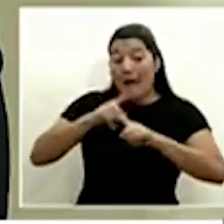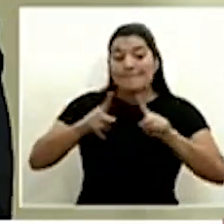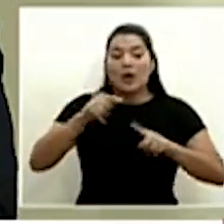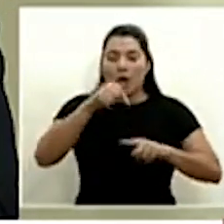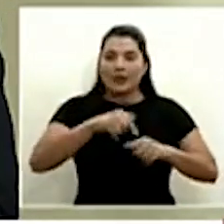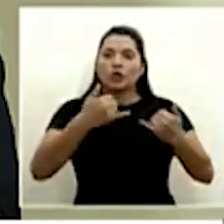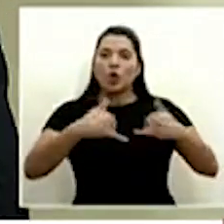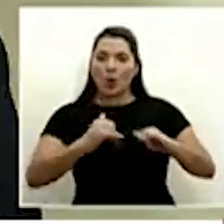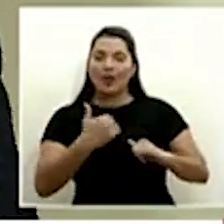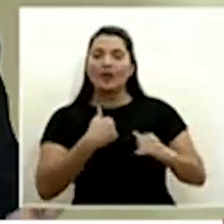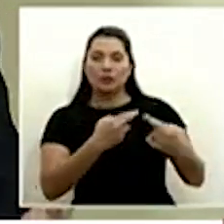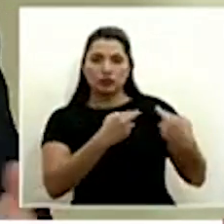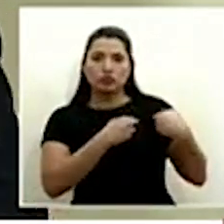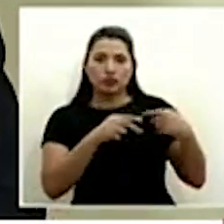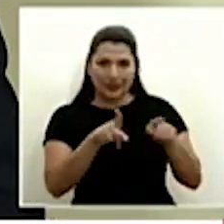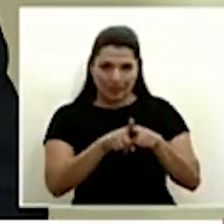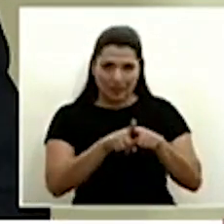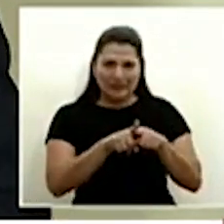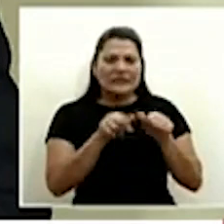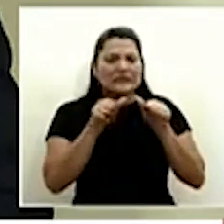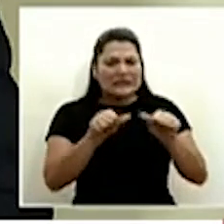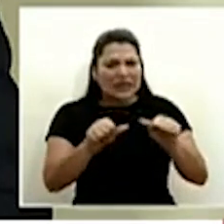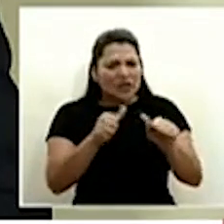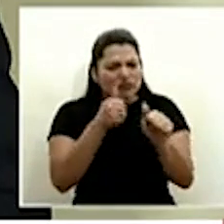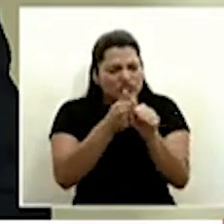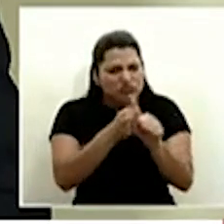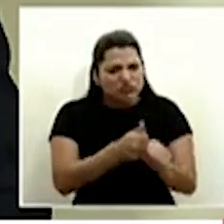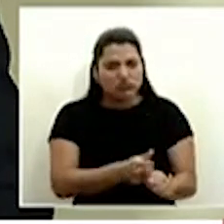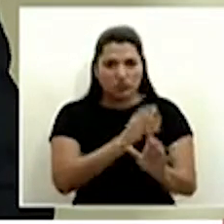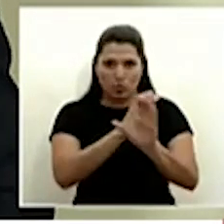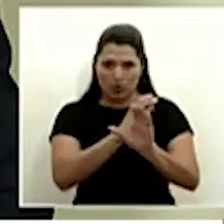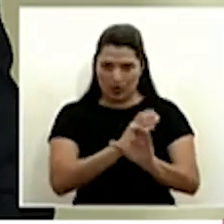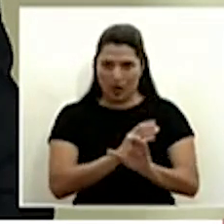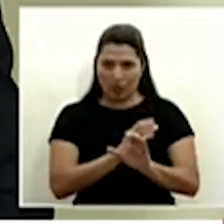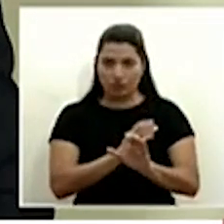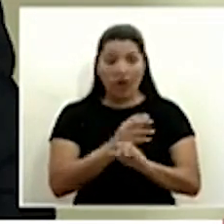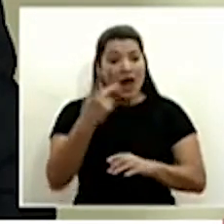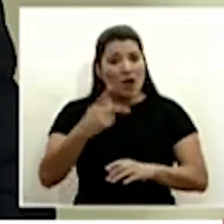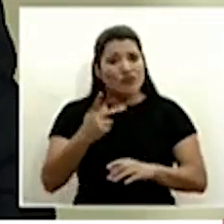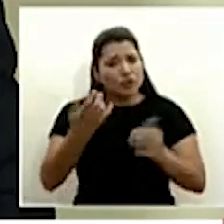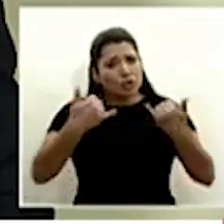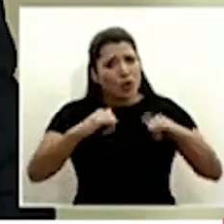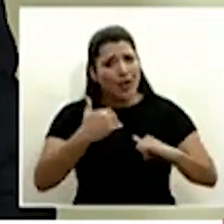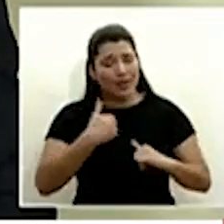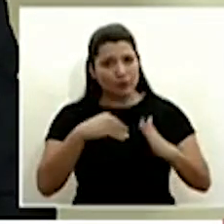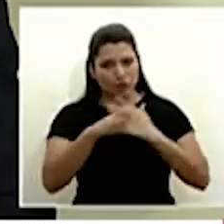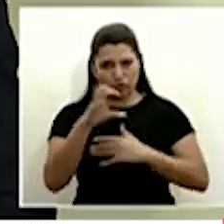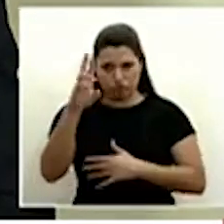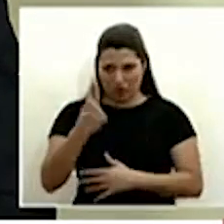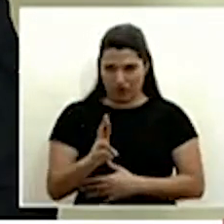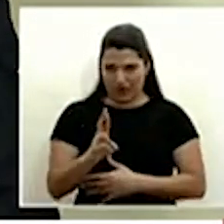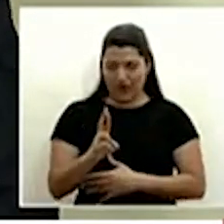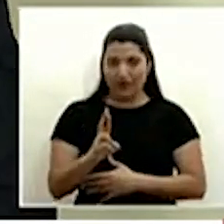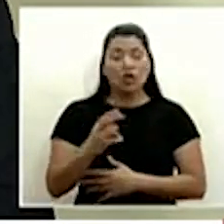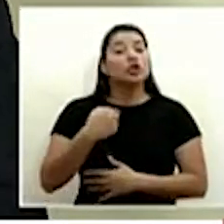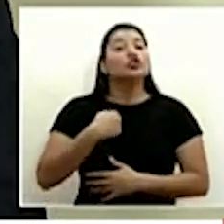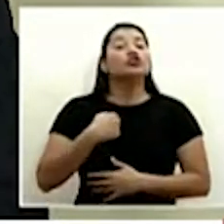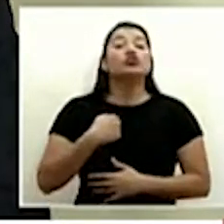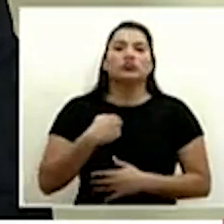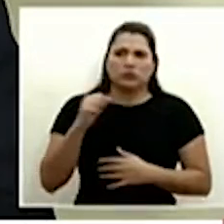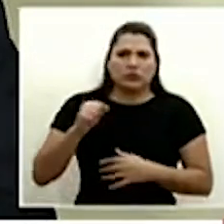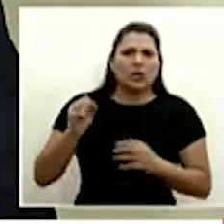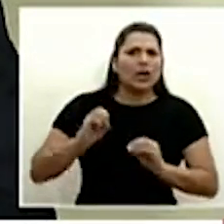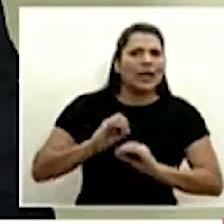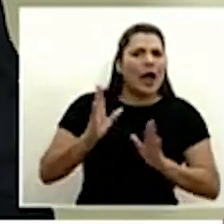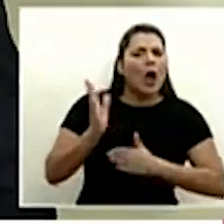no se ha extendido justamente no ha logrado consolidarse en una transmisión comunitaria pero el riesgo existe porque yo no quiero tampoco aquí que sí claro pueden haber casos